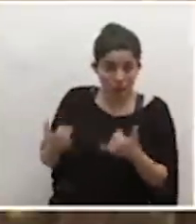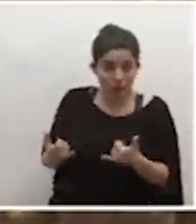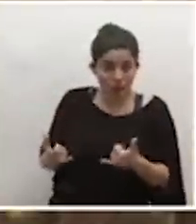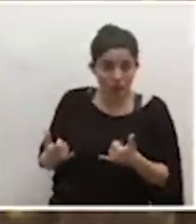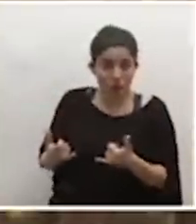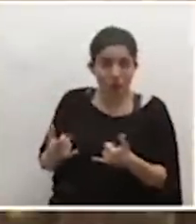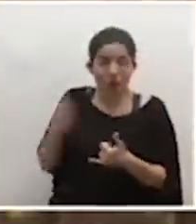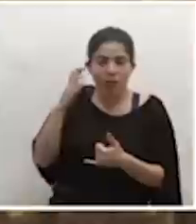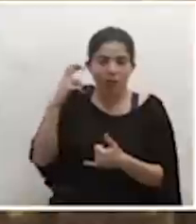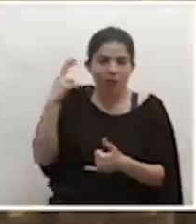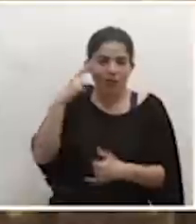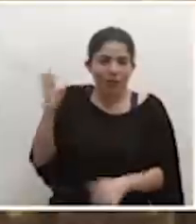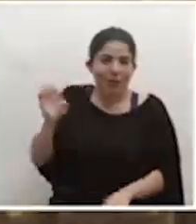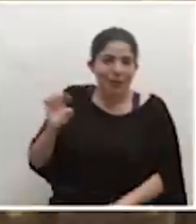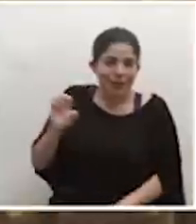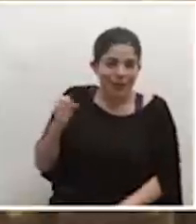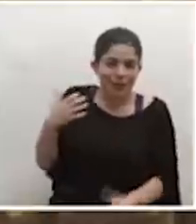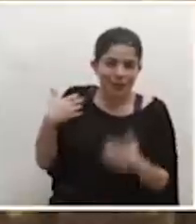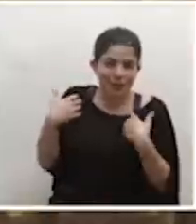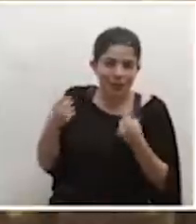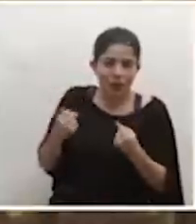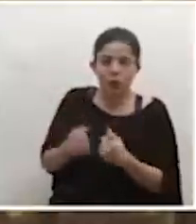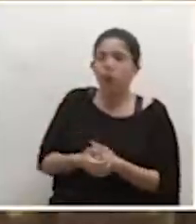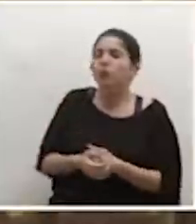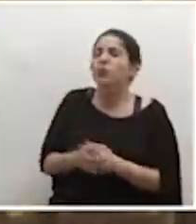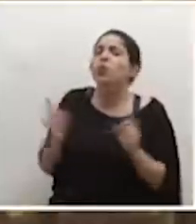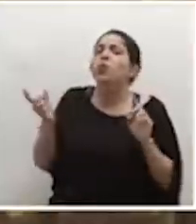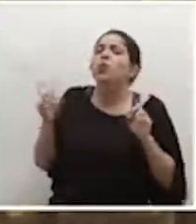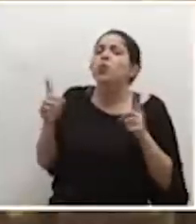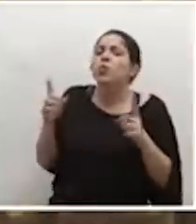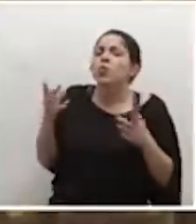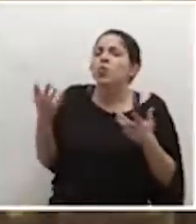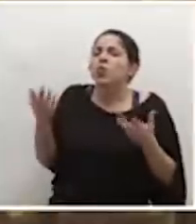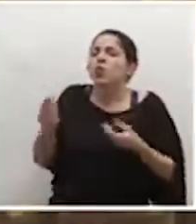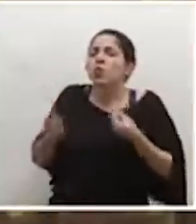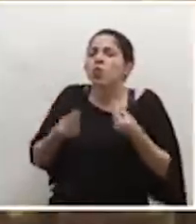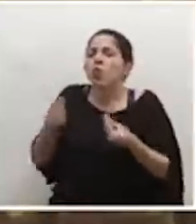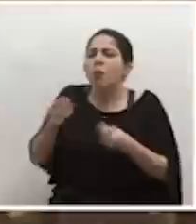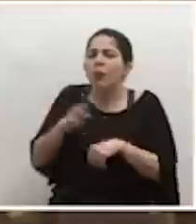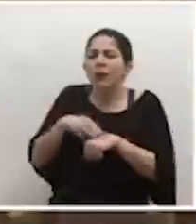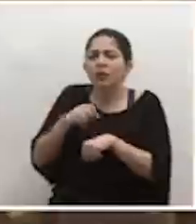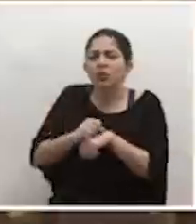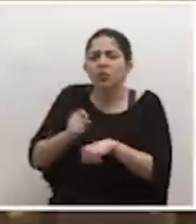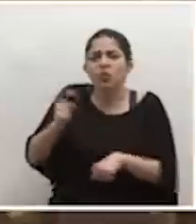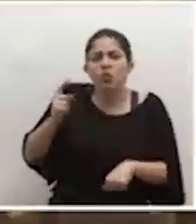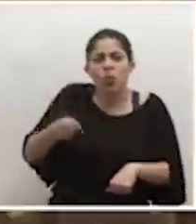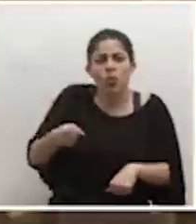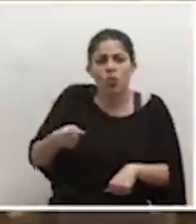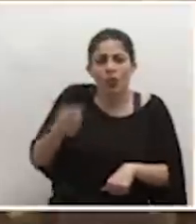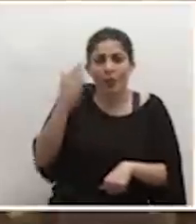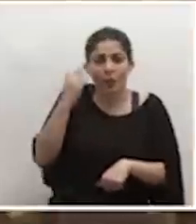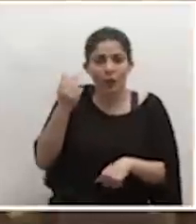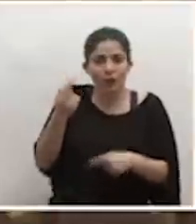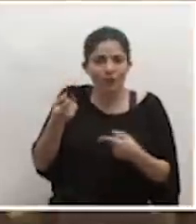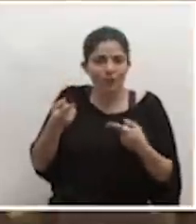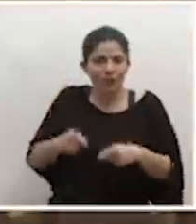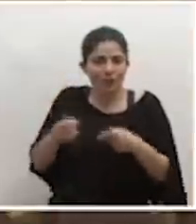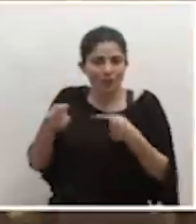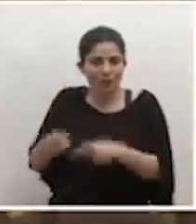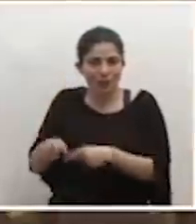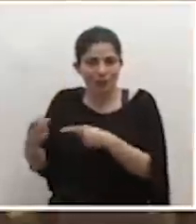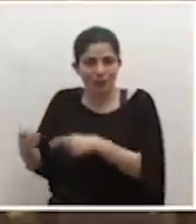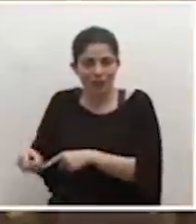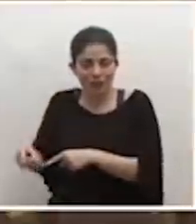¿Cuál la instrucción, don Michael, a partir de los hechos que se han estado